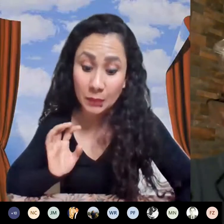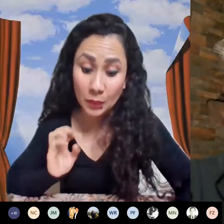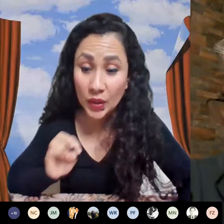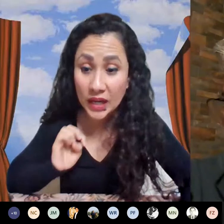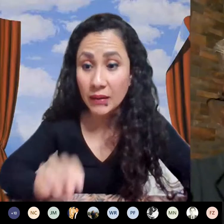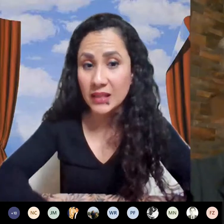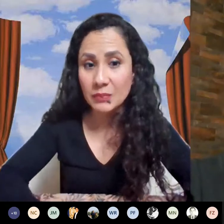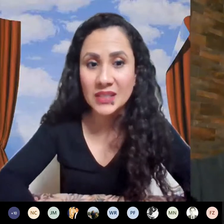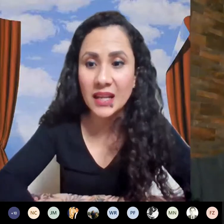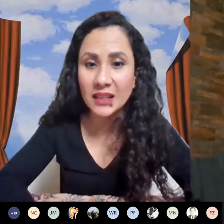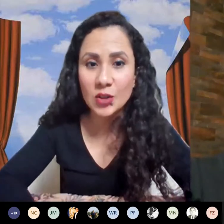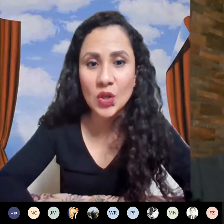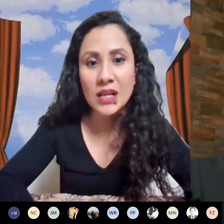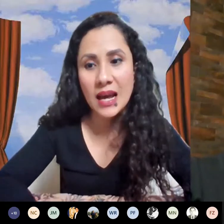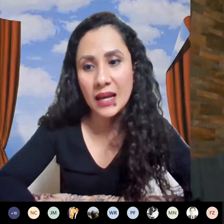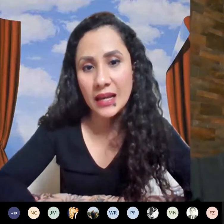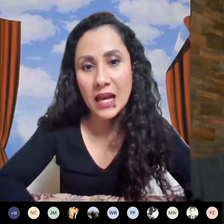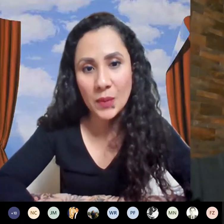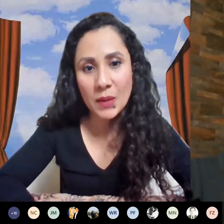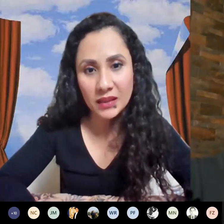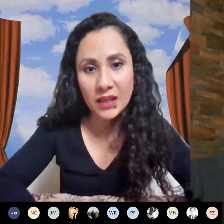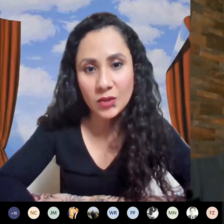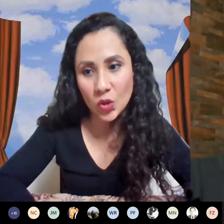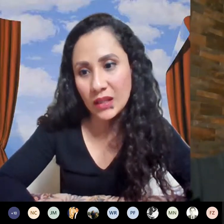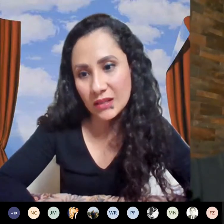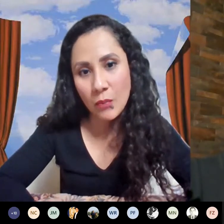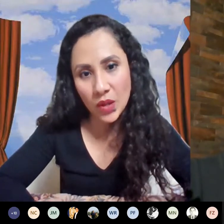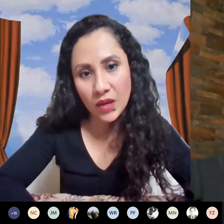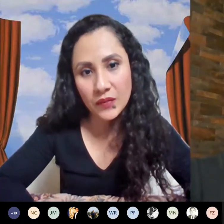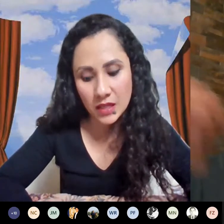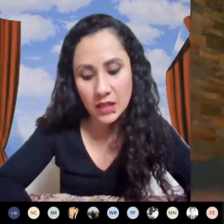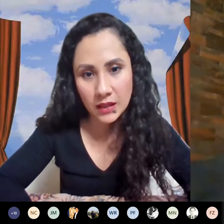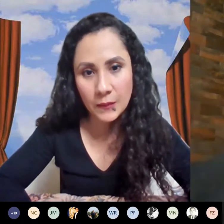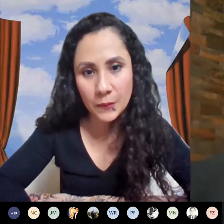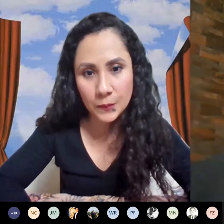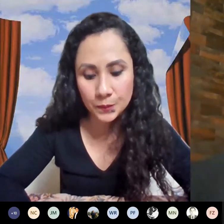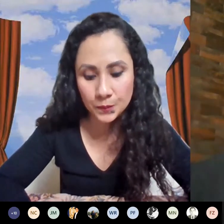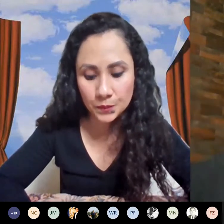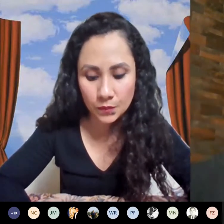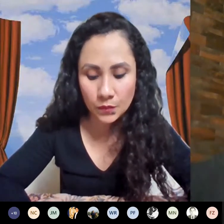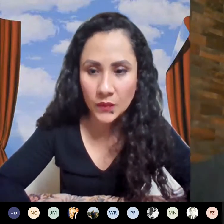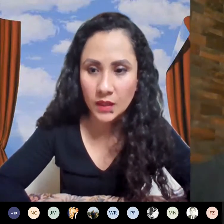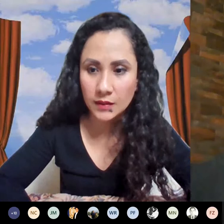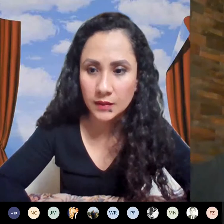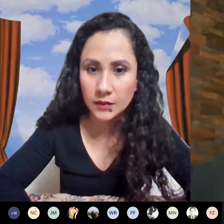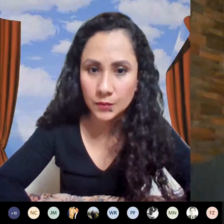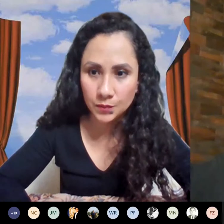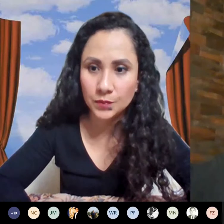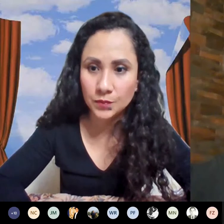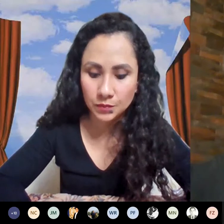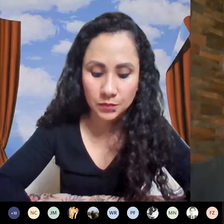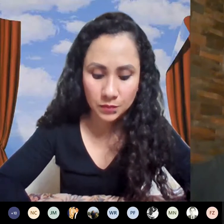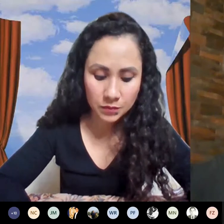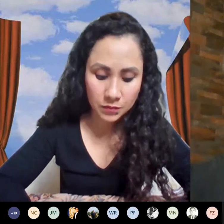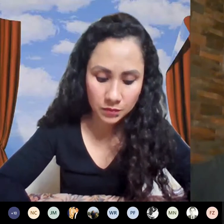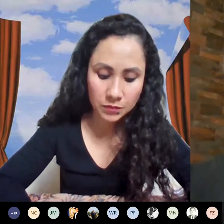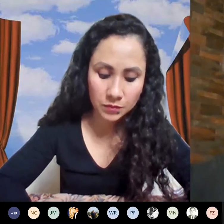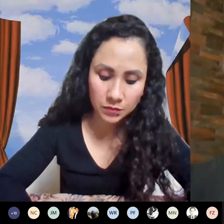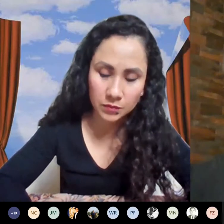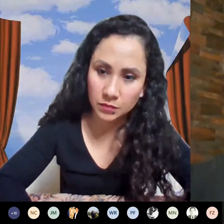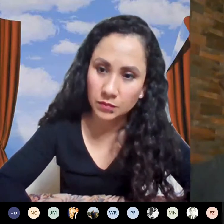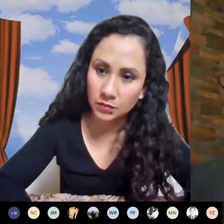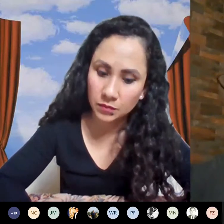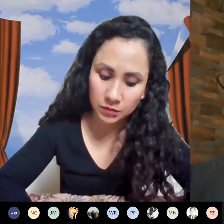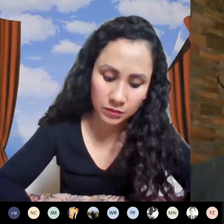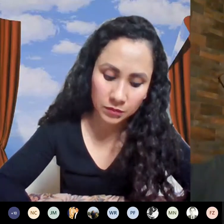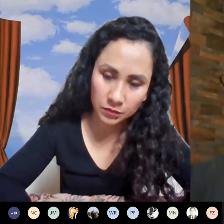poner especial atención en la en la implementación que sea muy eficiente exacto sí a eso iba también